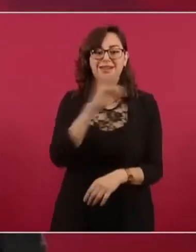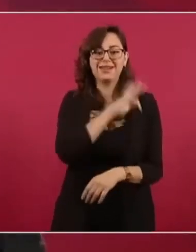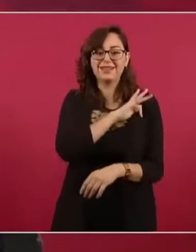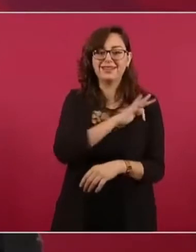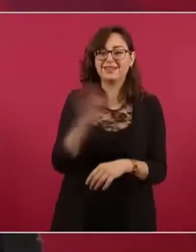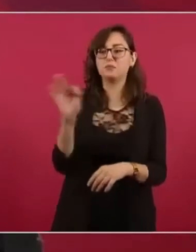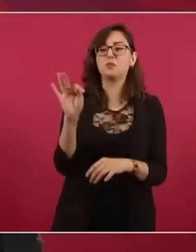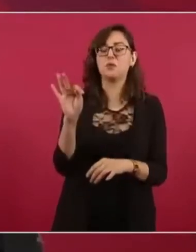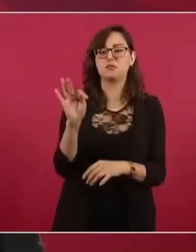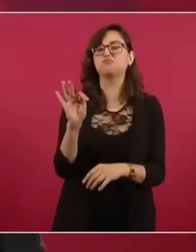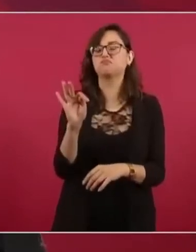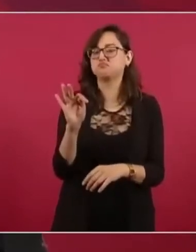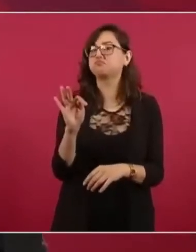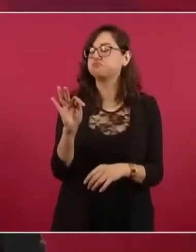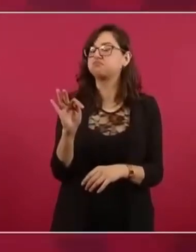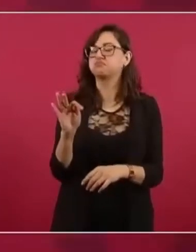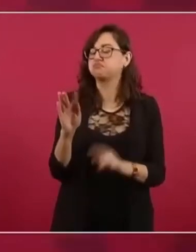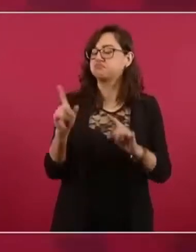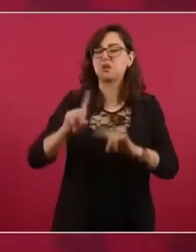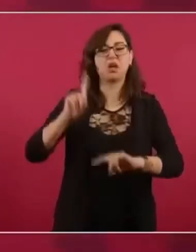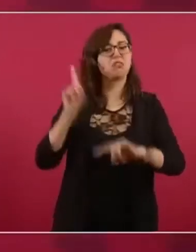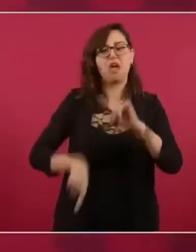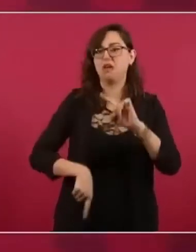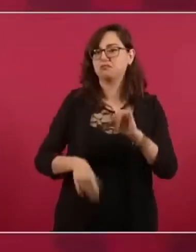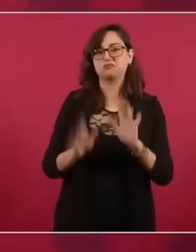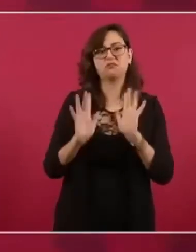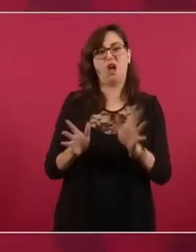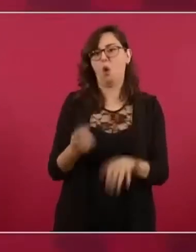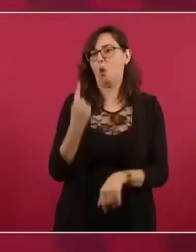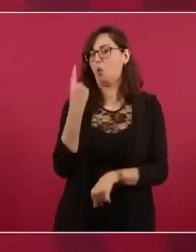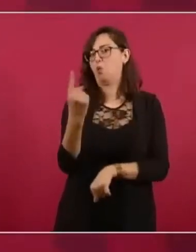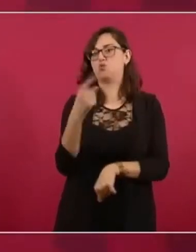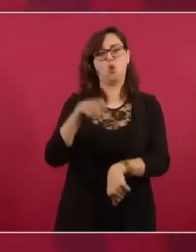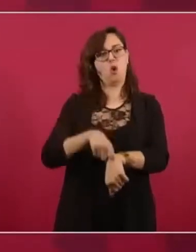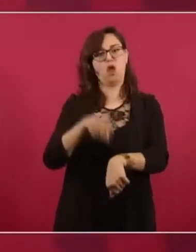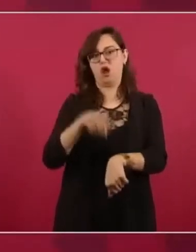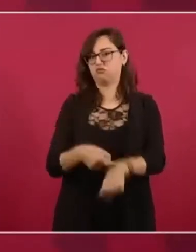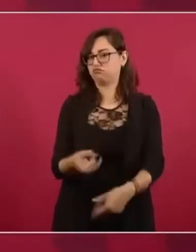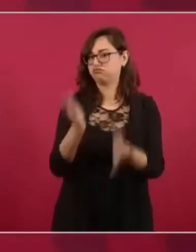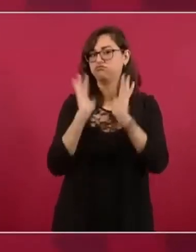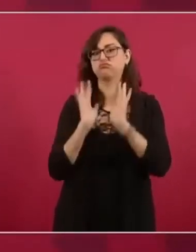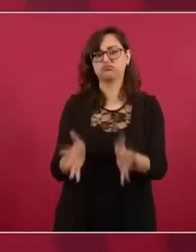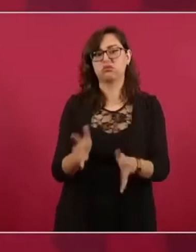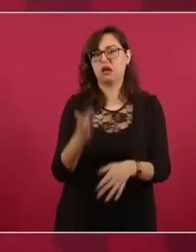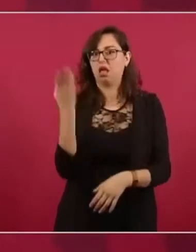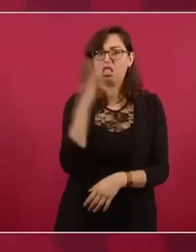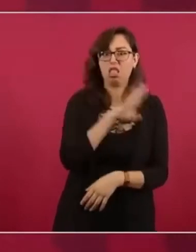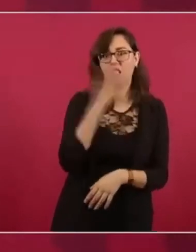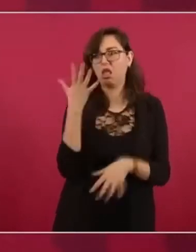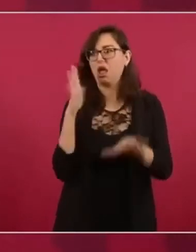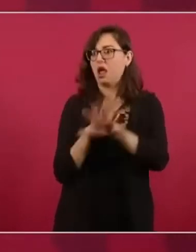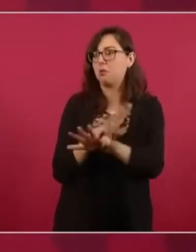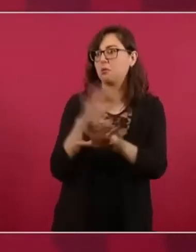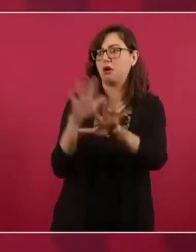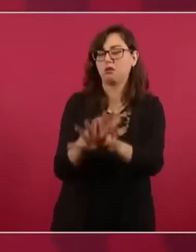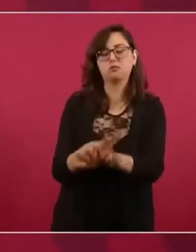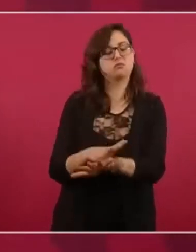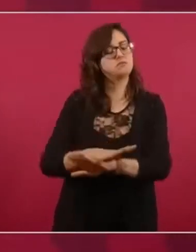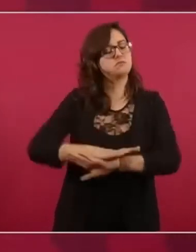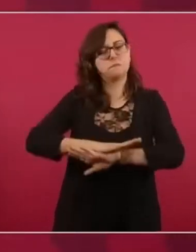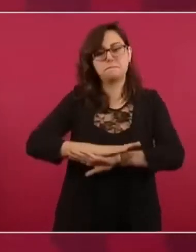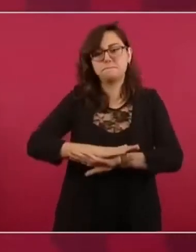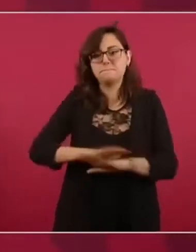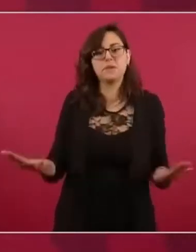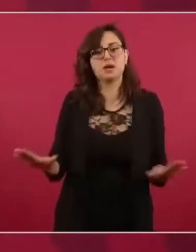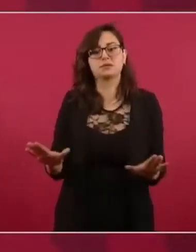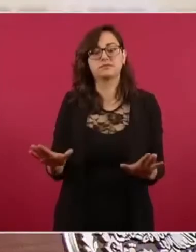pero lo vamos a exponer el por qué, sobre todo